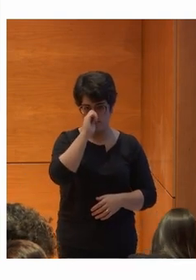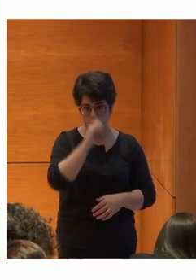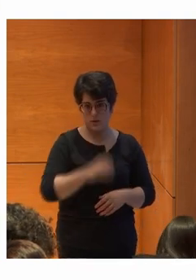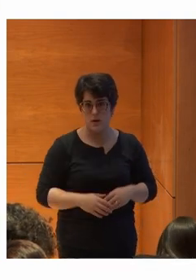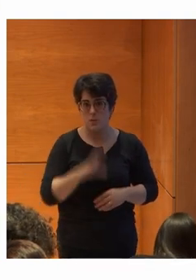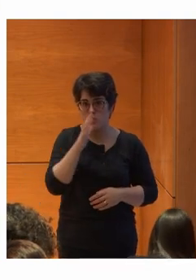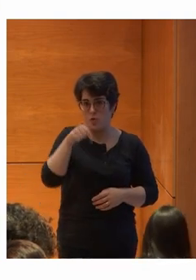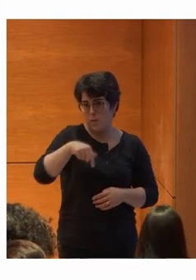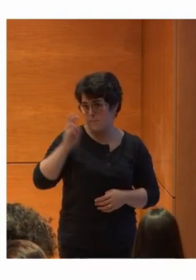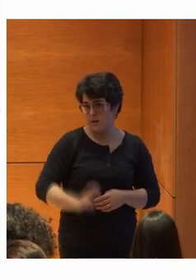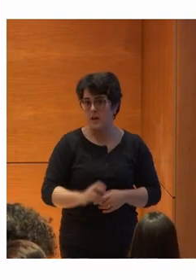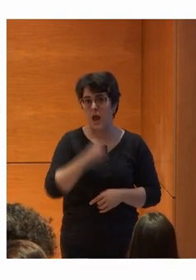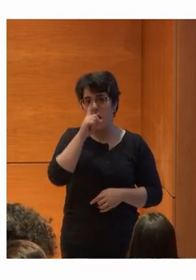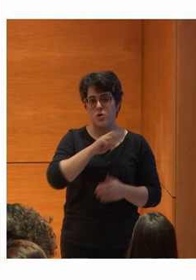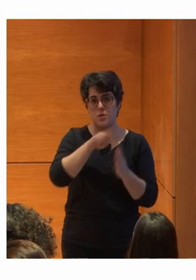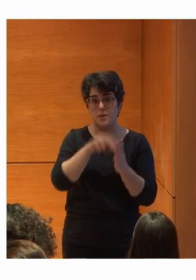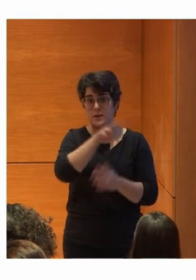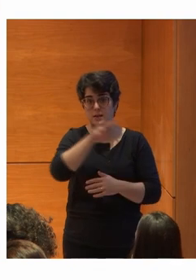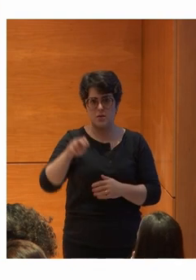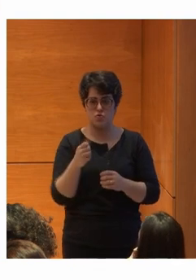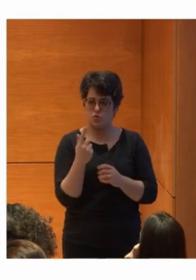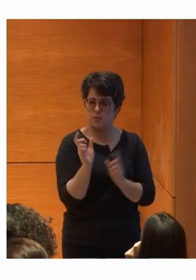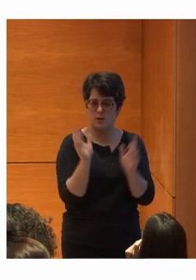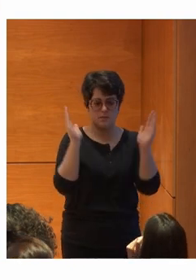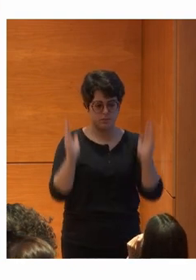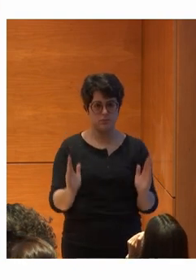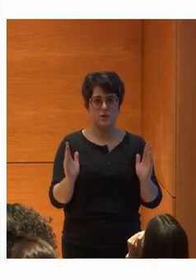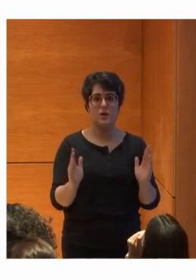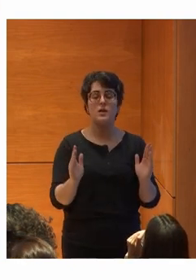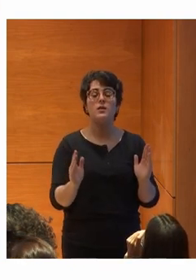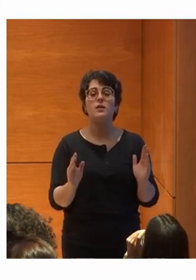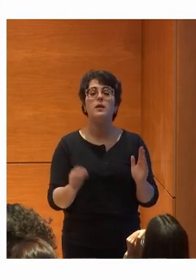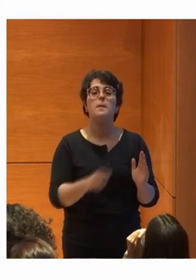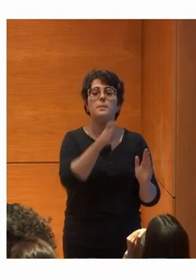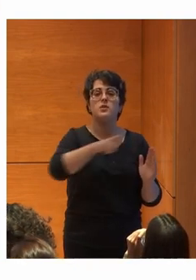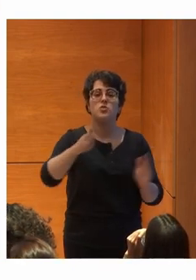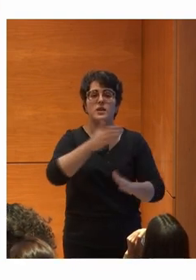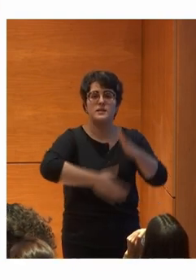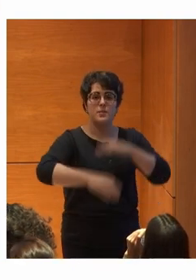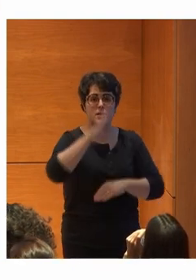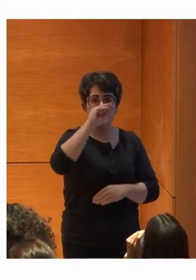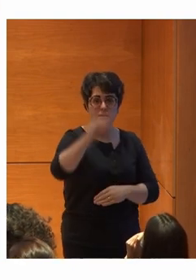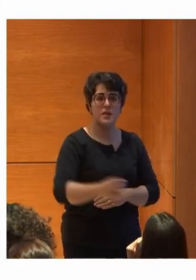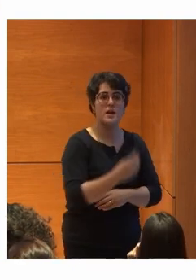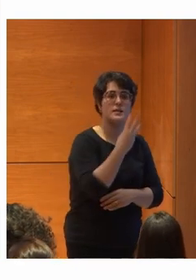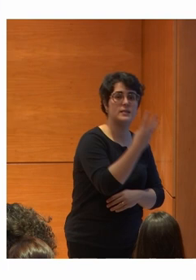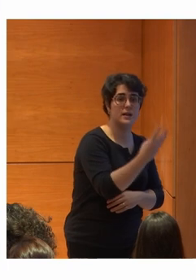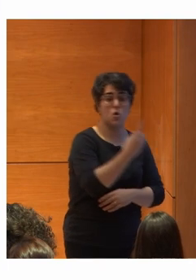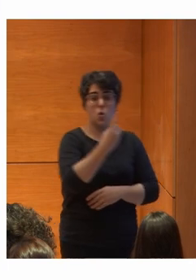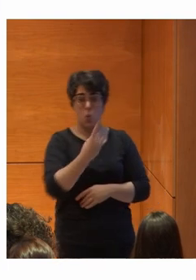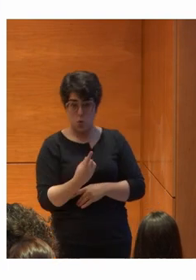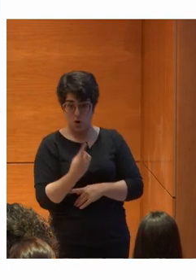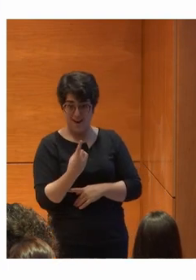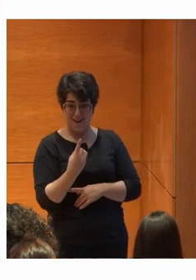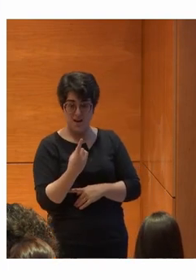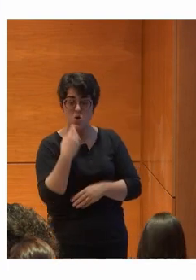Bueno En el año 2022 Por deciros alguna cifra Solo una De cada tres personas Con discapacidad intelectual O del desarrollo en